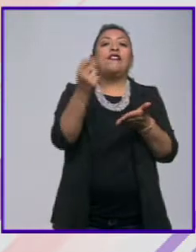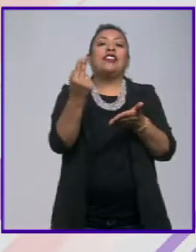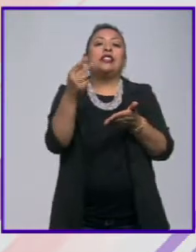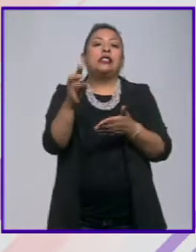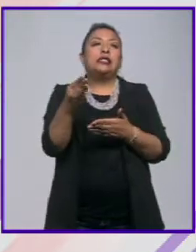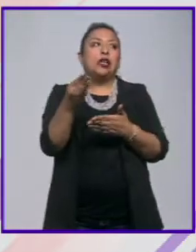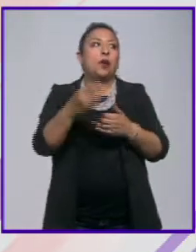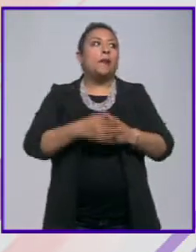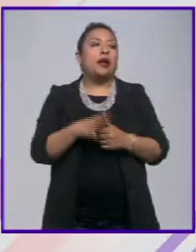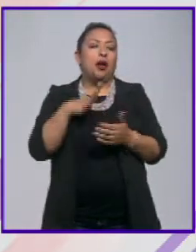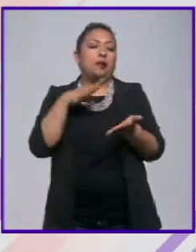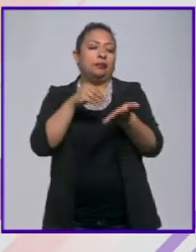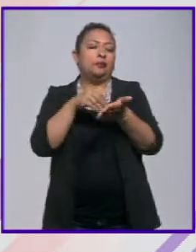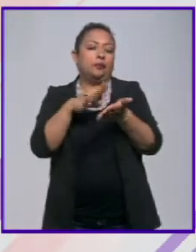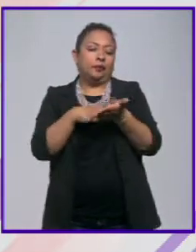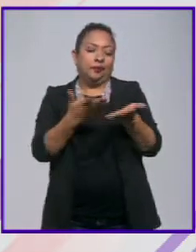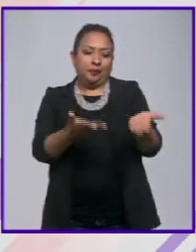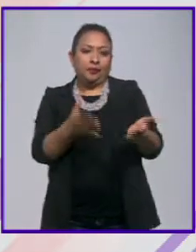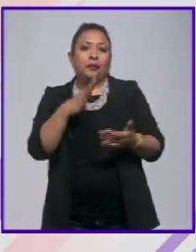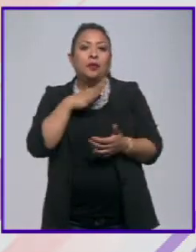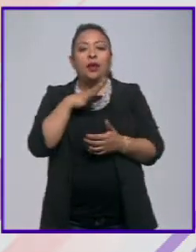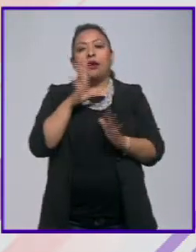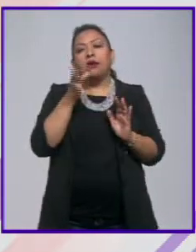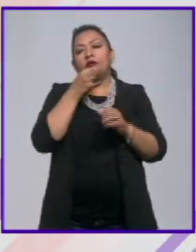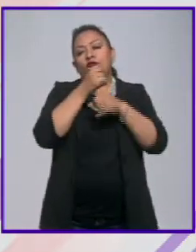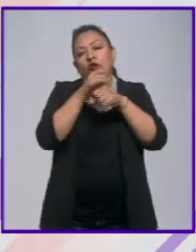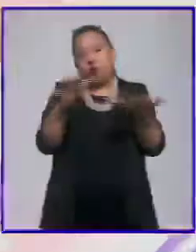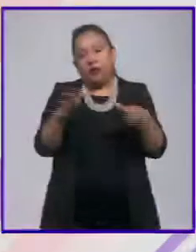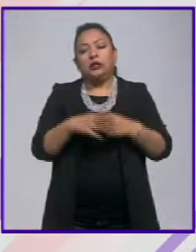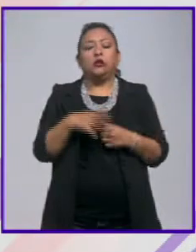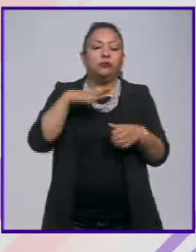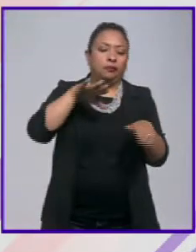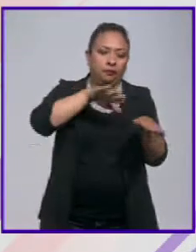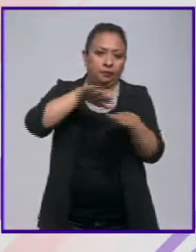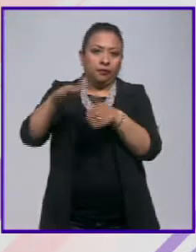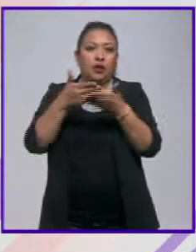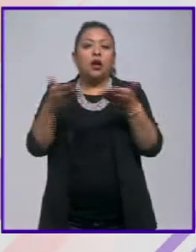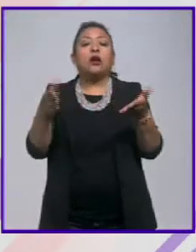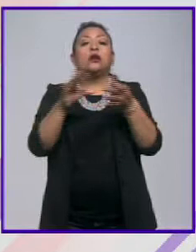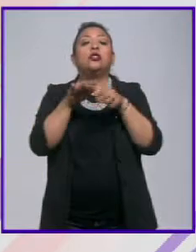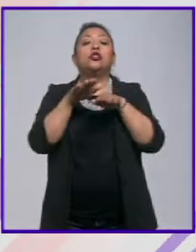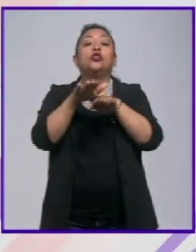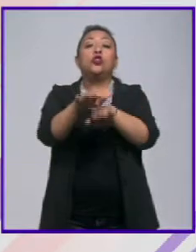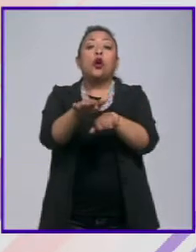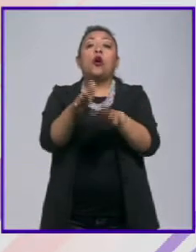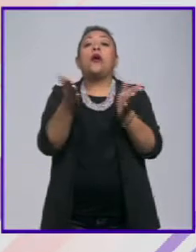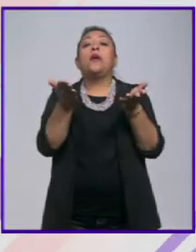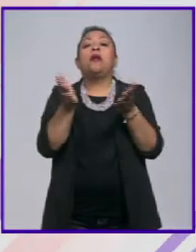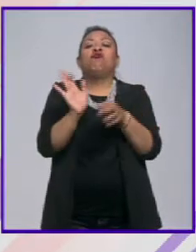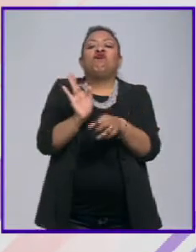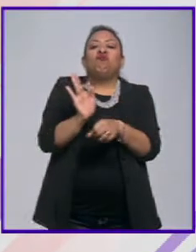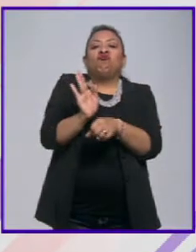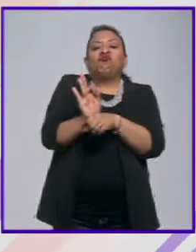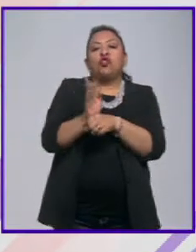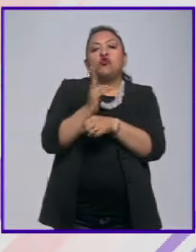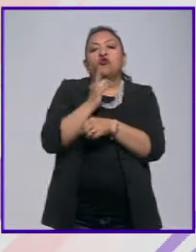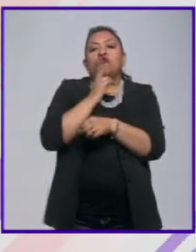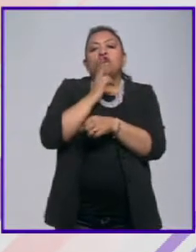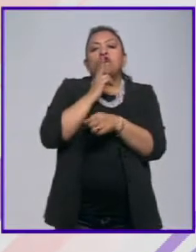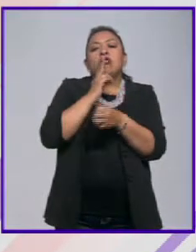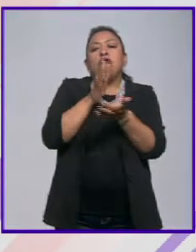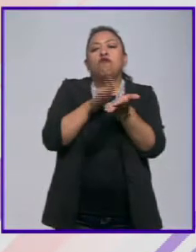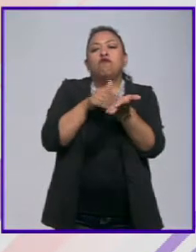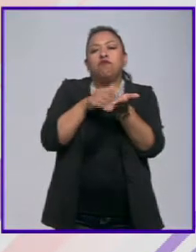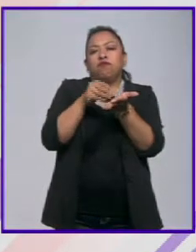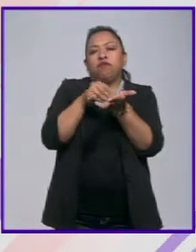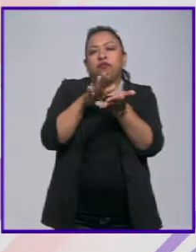lo tenía apuntado. bueno, pues ahí está este comentario y vamos a platicar de un asunto que tiene que ver con el resguardo del patrimonio documental